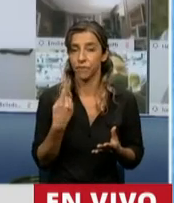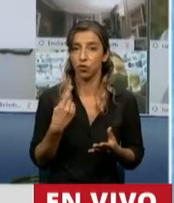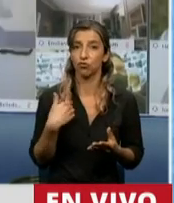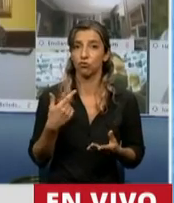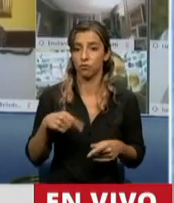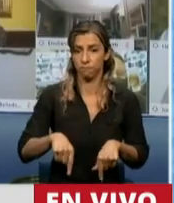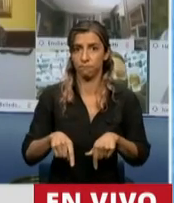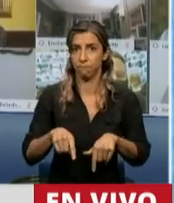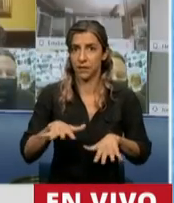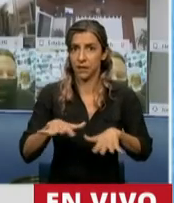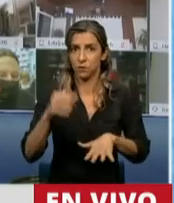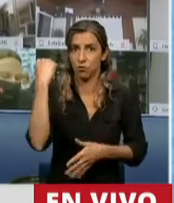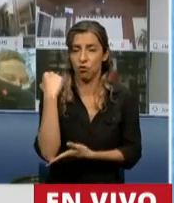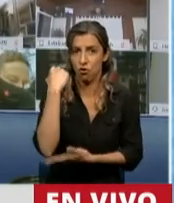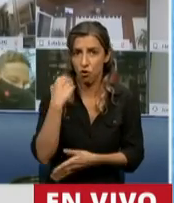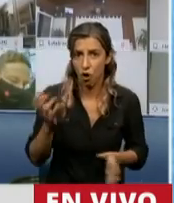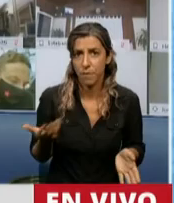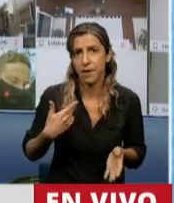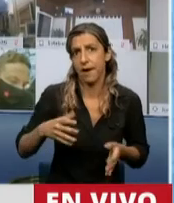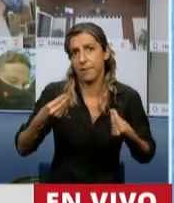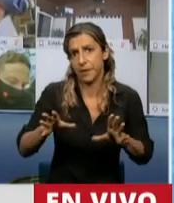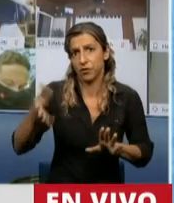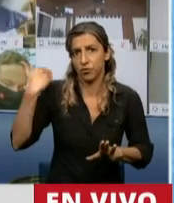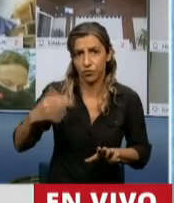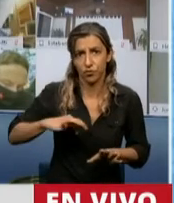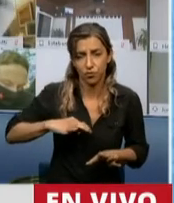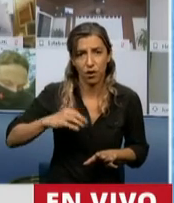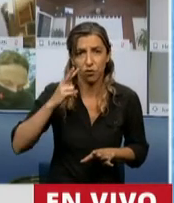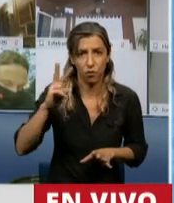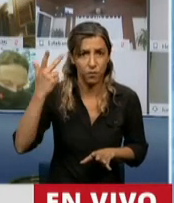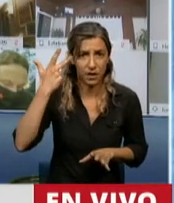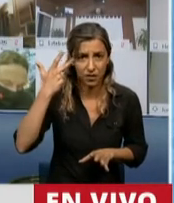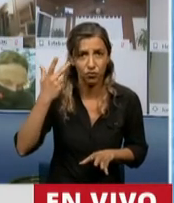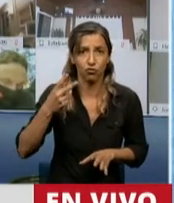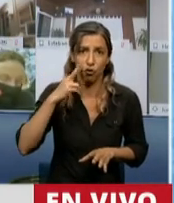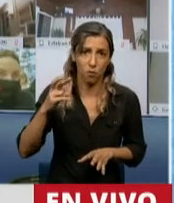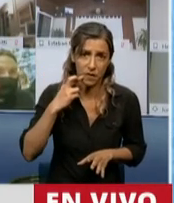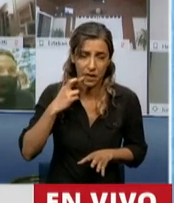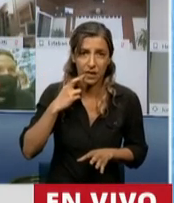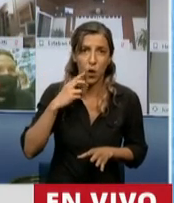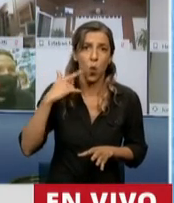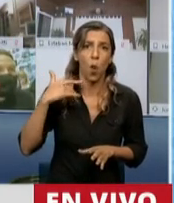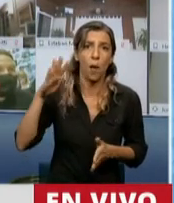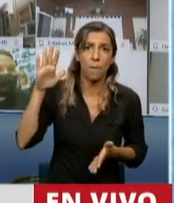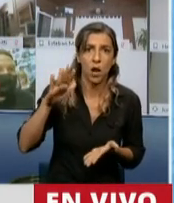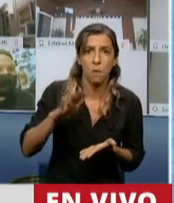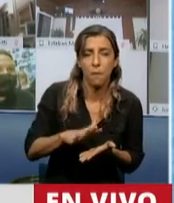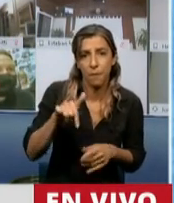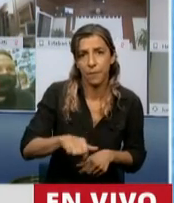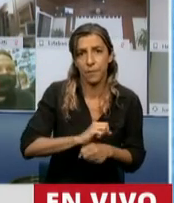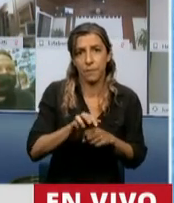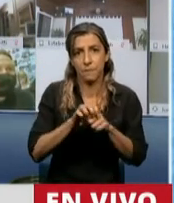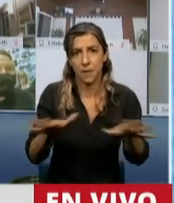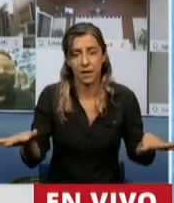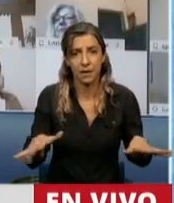actividad económica en 2018, una caída de la actividad económica en 2019, ahora el efecto de la pandemia con una caída de la